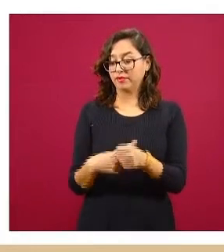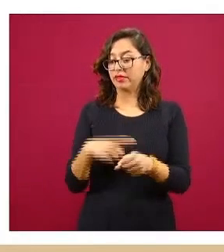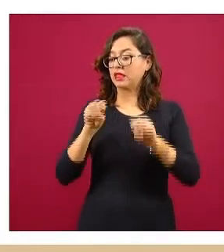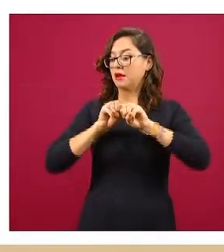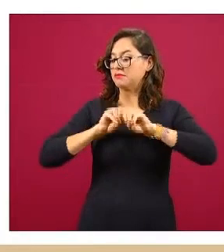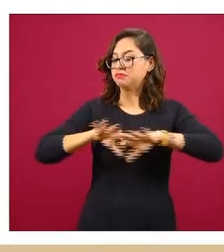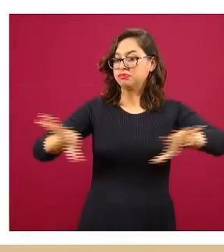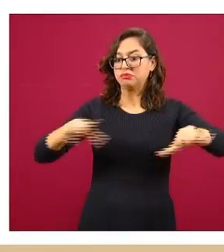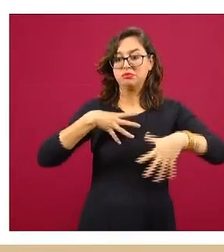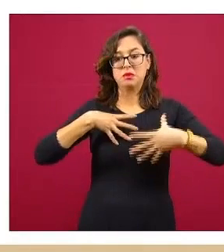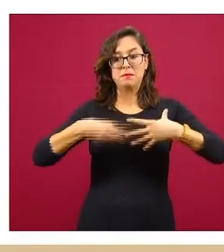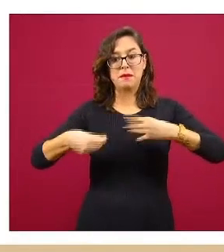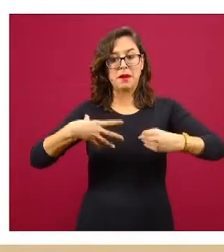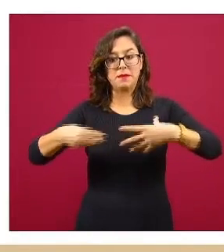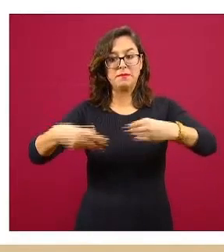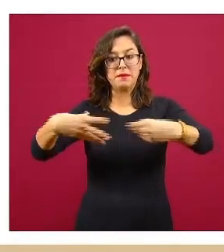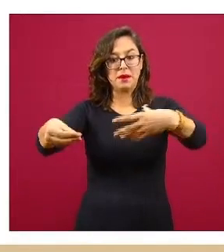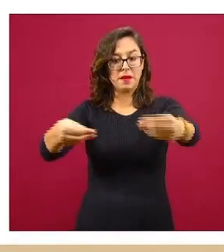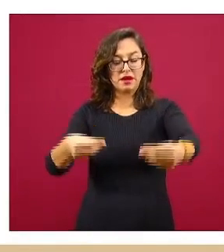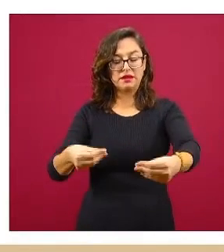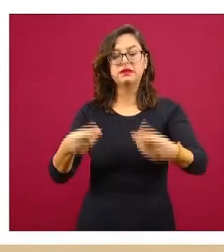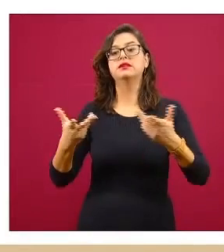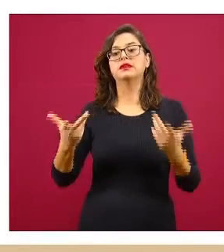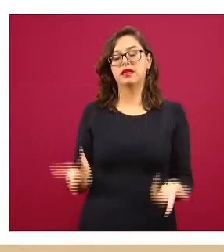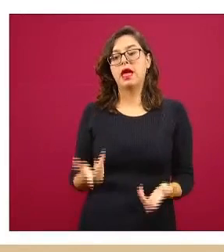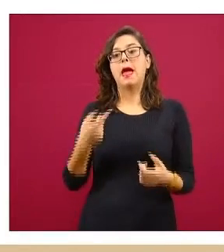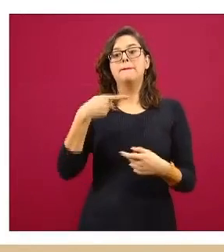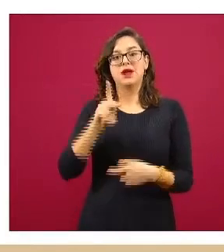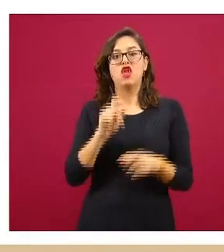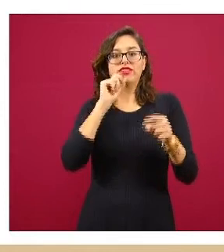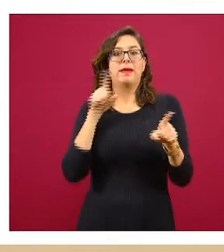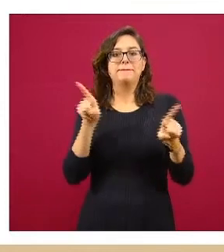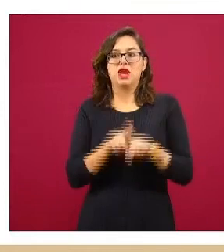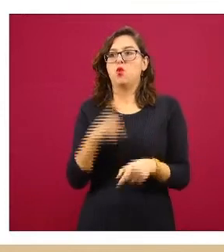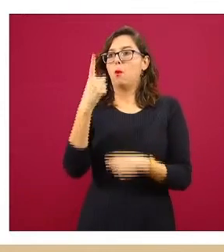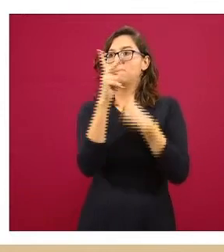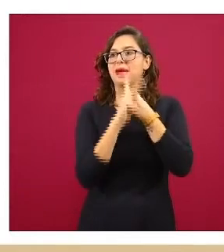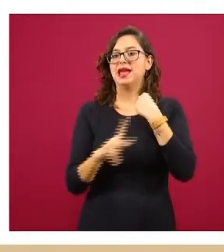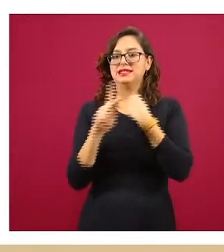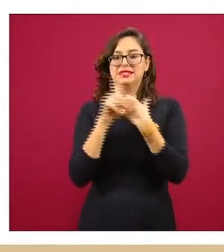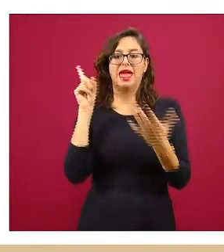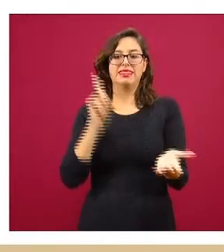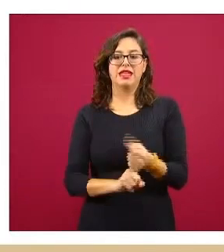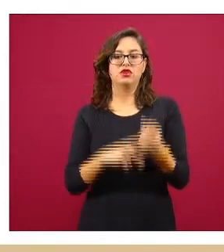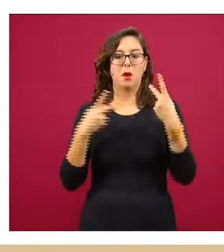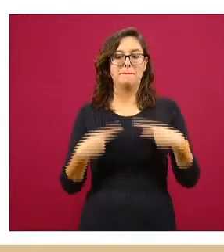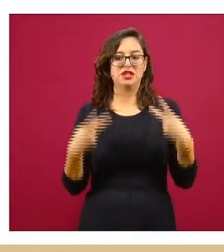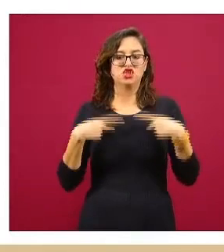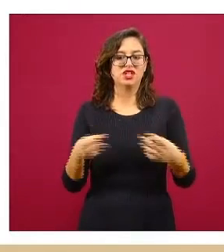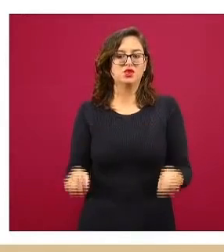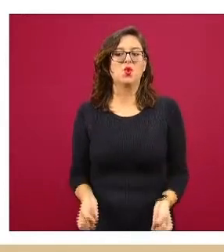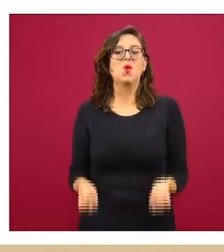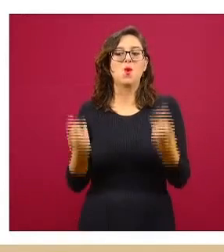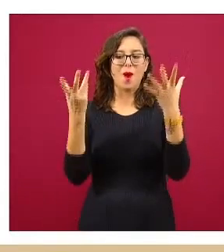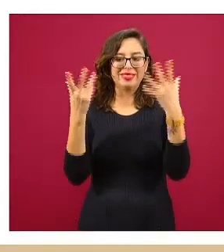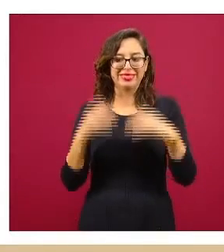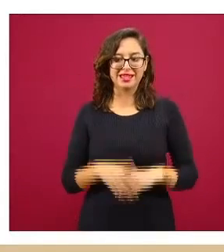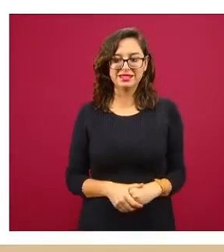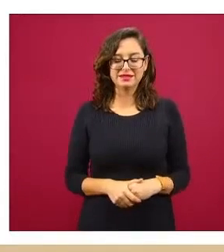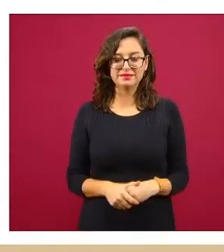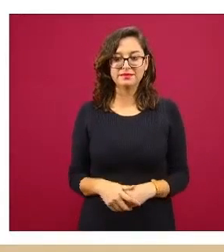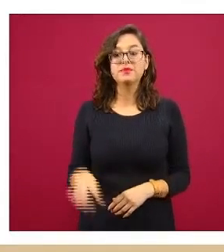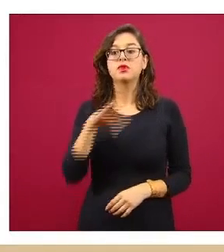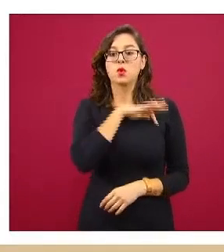que tiene la epidemia en una población específica, pero también de cuánta población hay allí. Entonces esto es lo que está señalando, es una